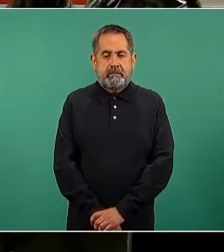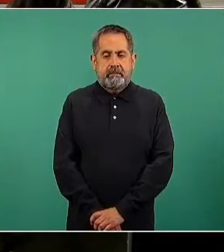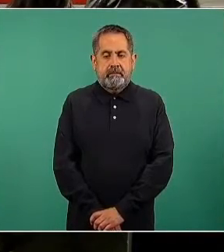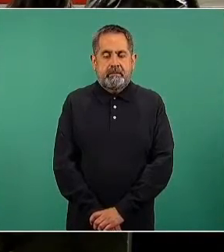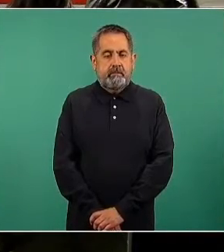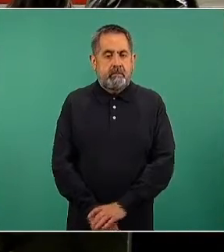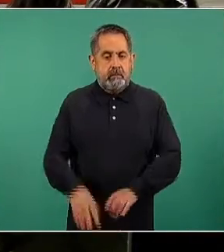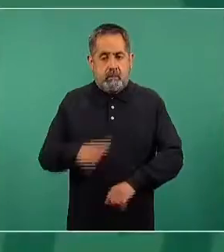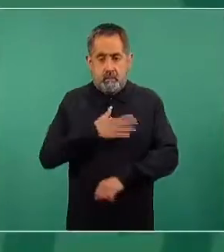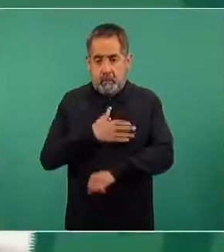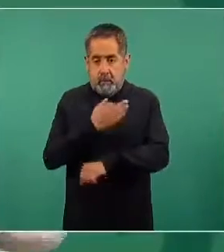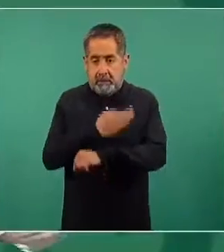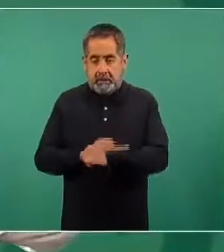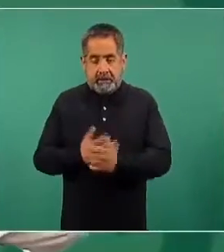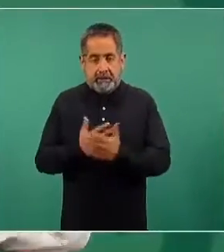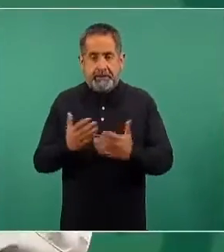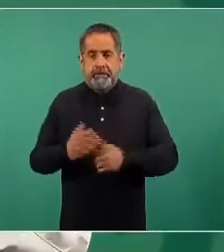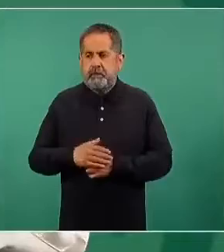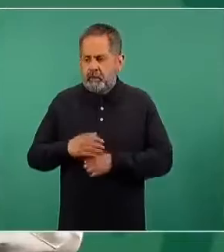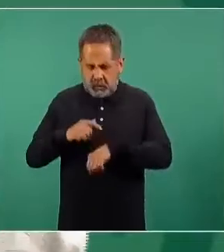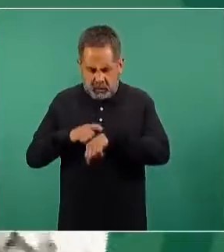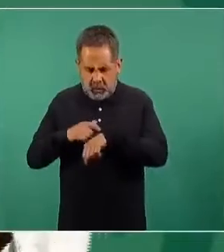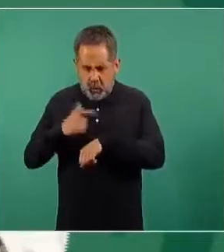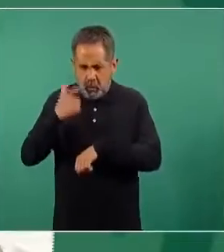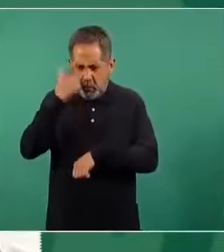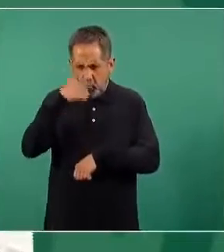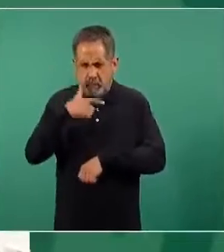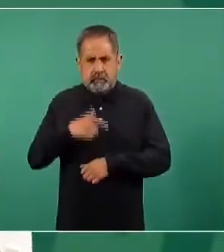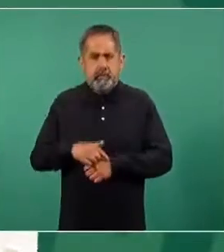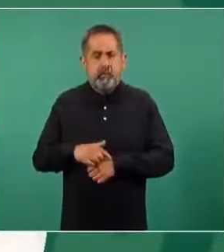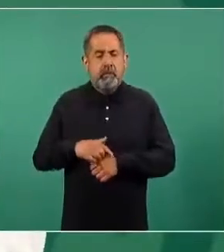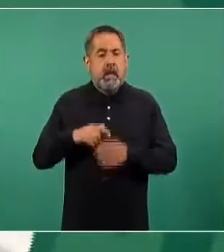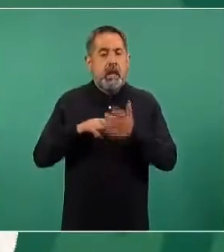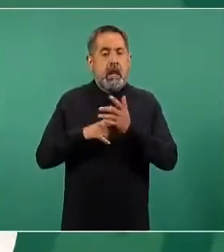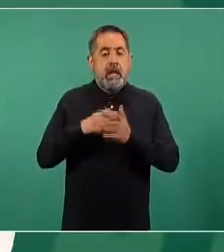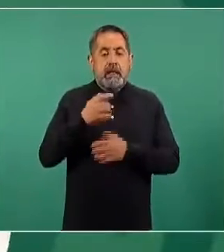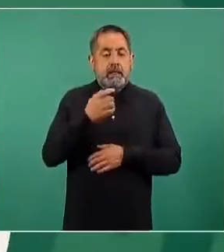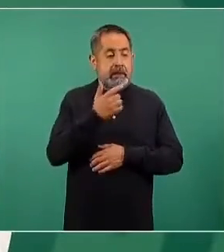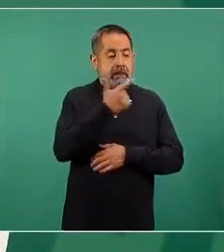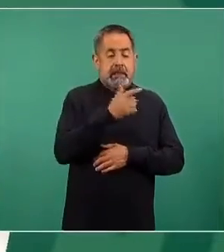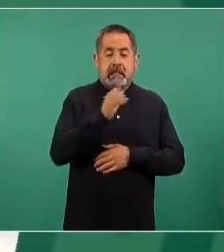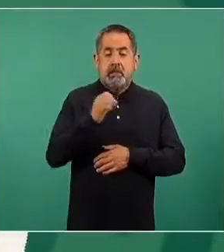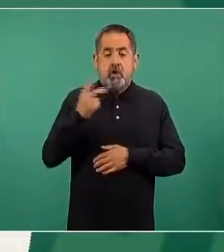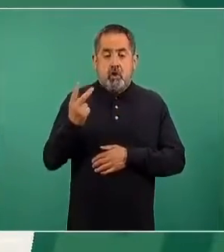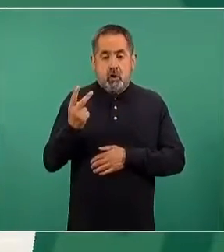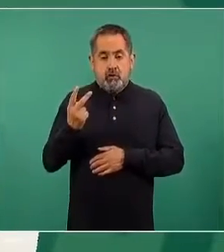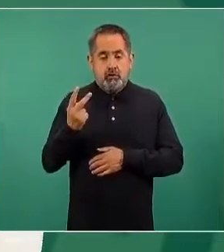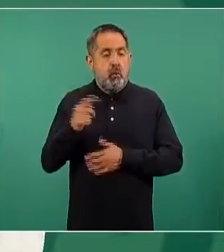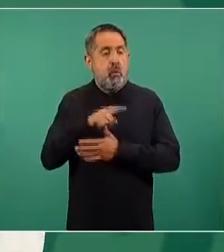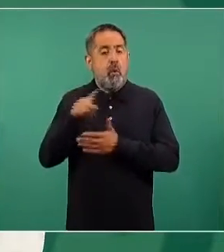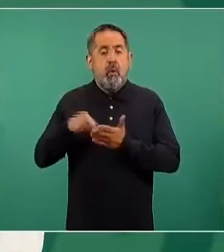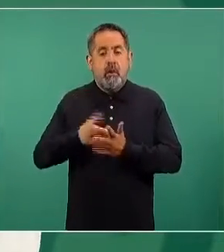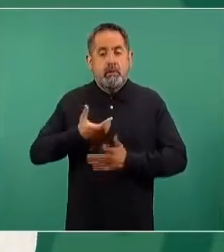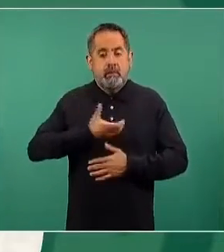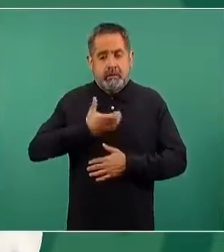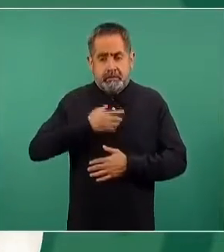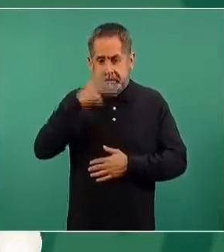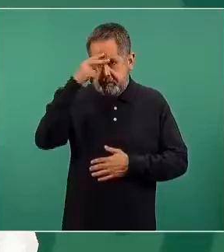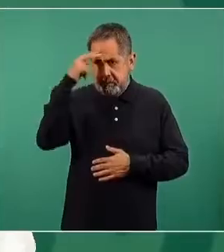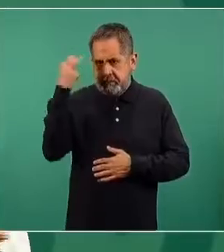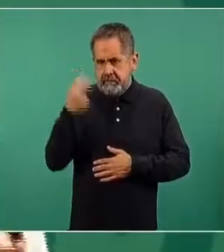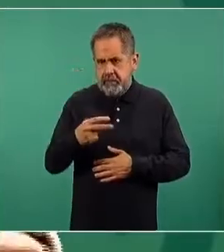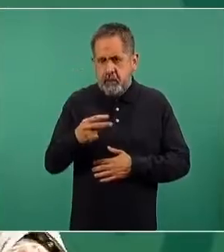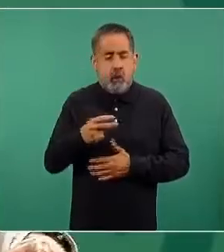Muy buenas tardes o noches. Son las 19 horas con dos minutos. Estamos en el Palacio Nacional de México,